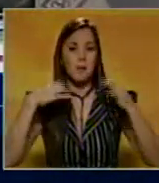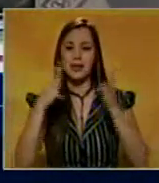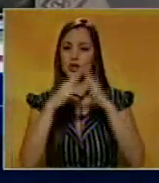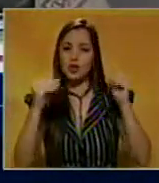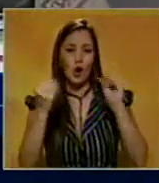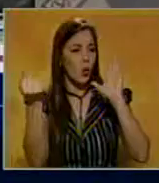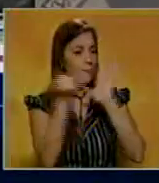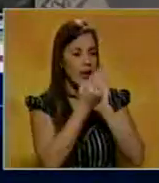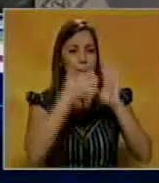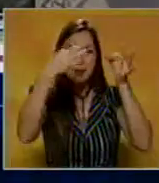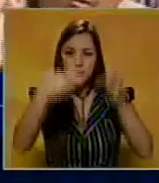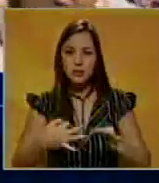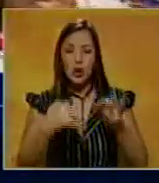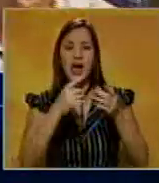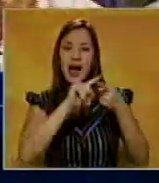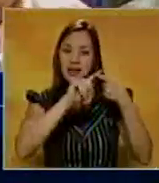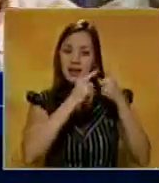los productos.